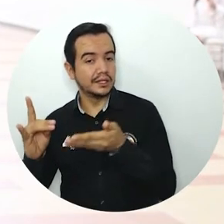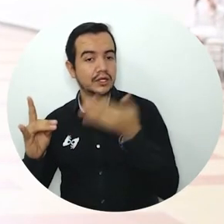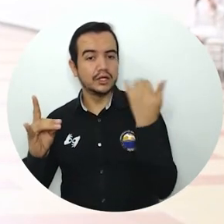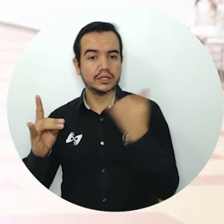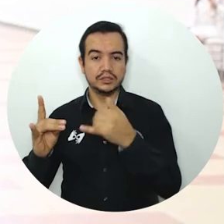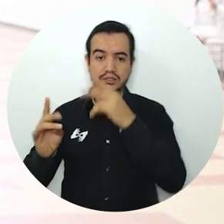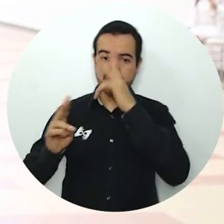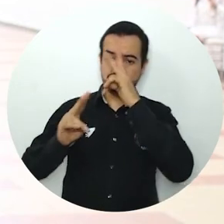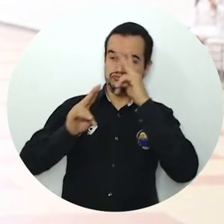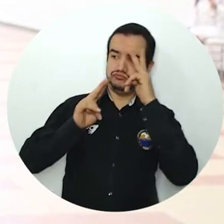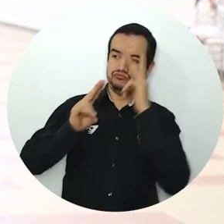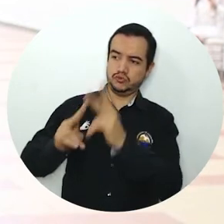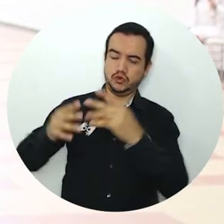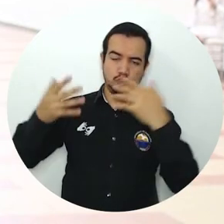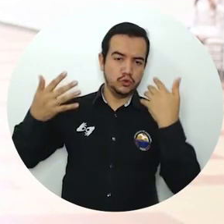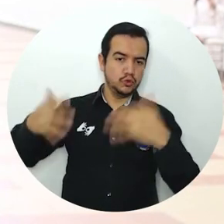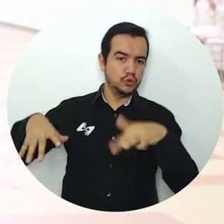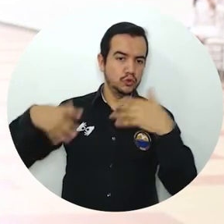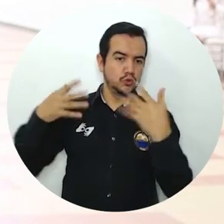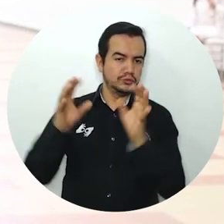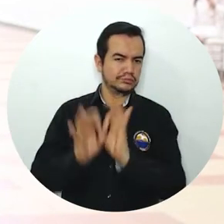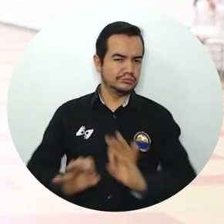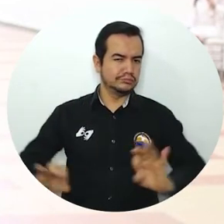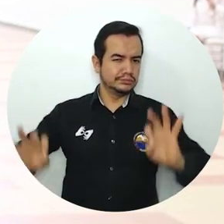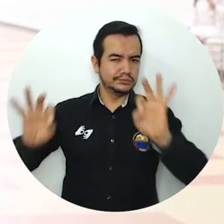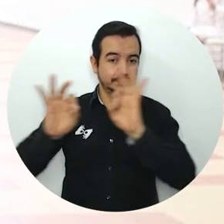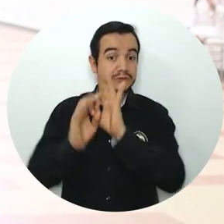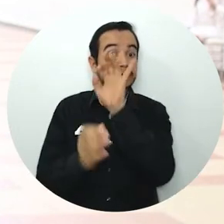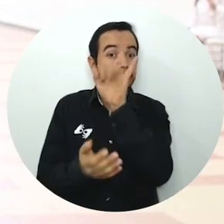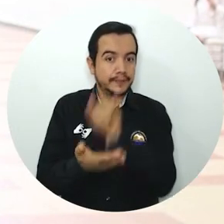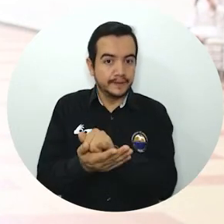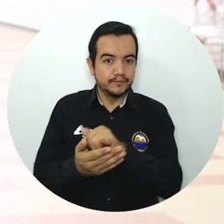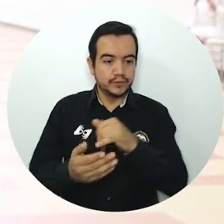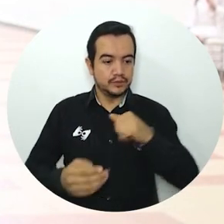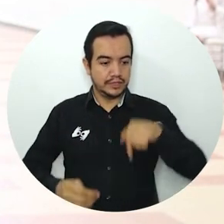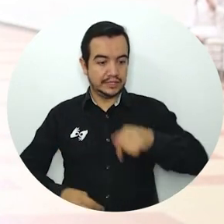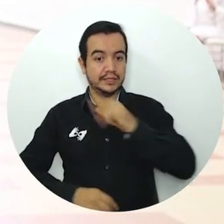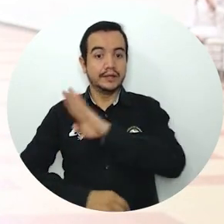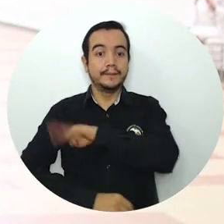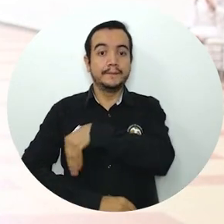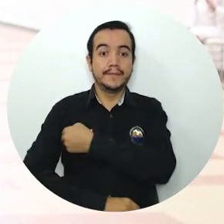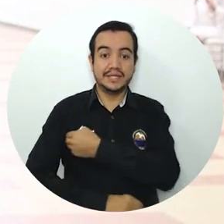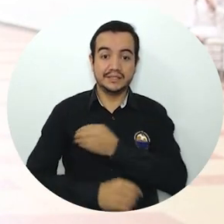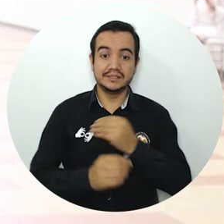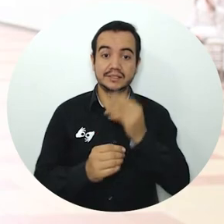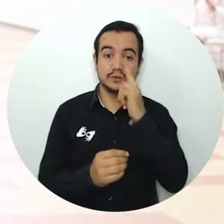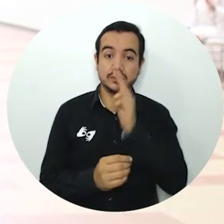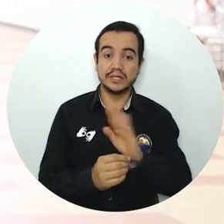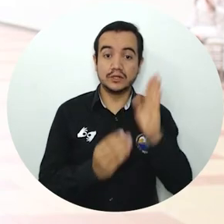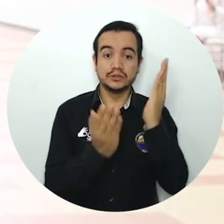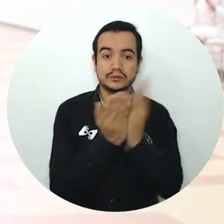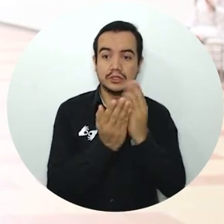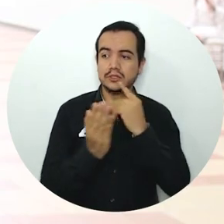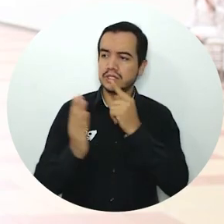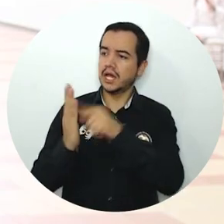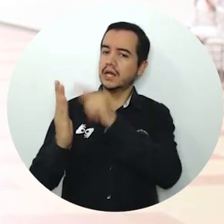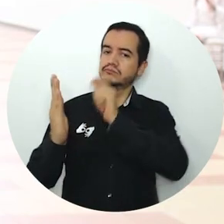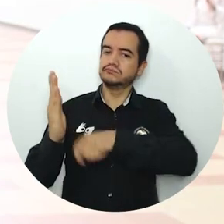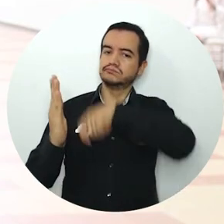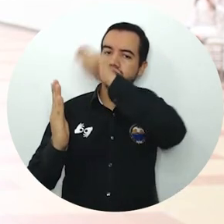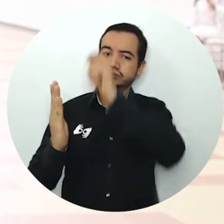un reconocimiento muy importante y es por eso que también el Ministerio de Educación le ha dado su